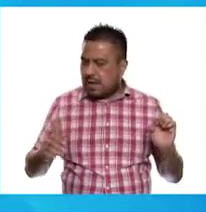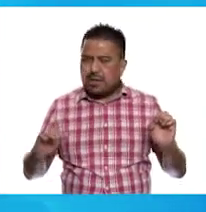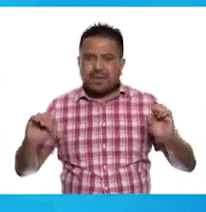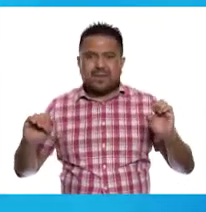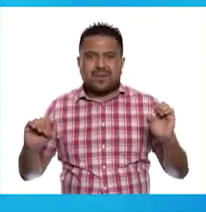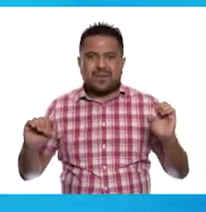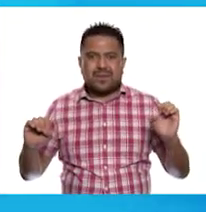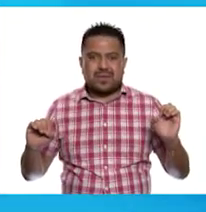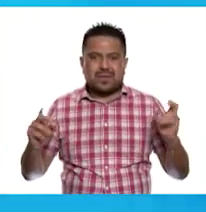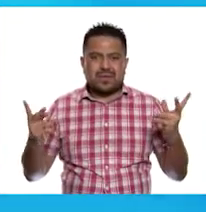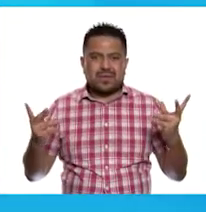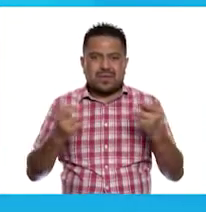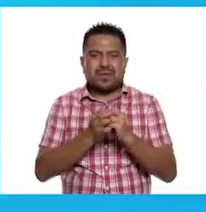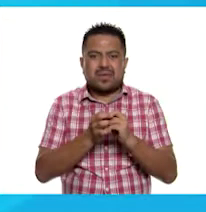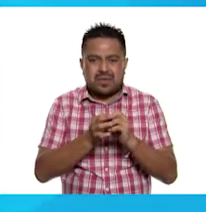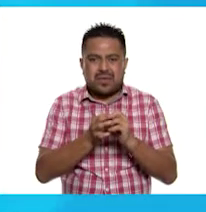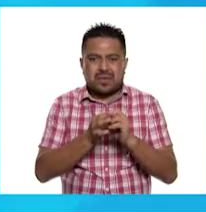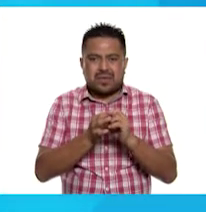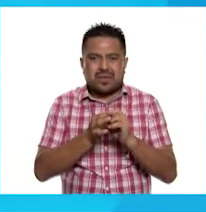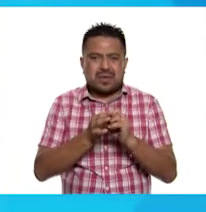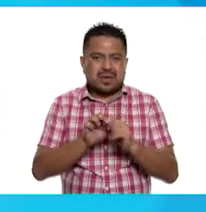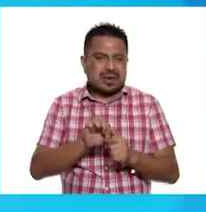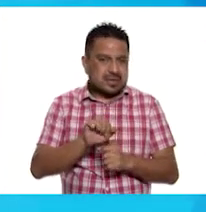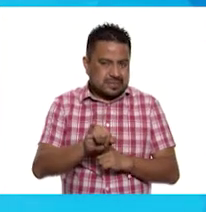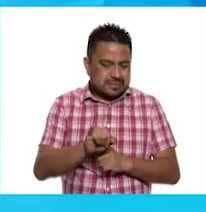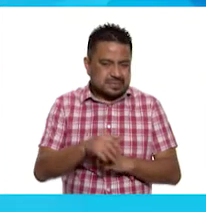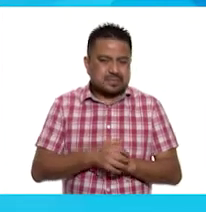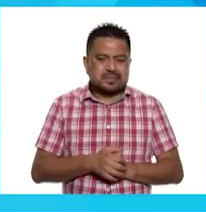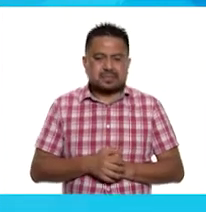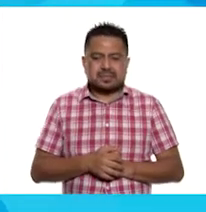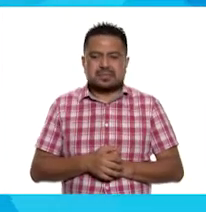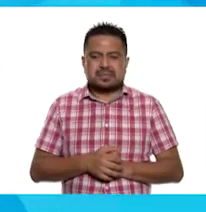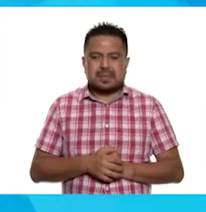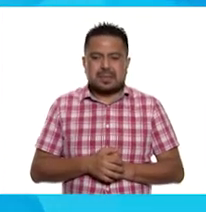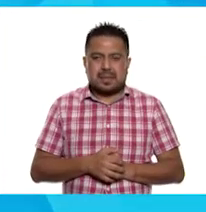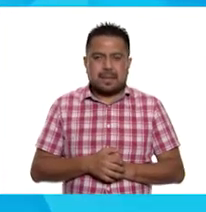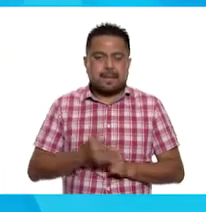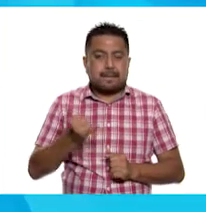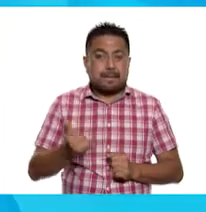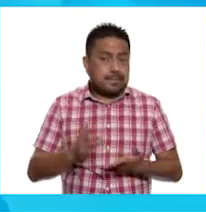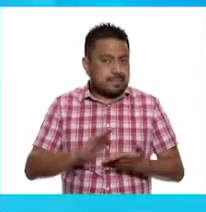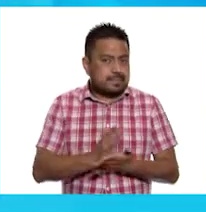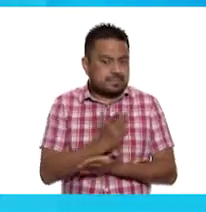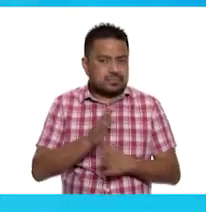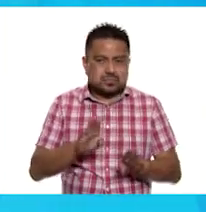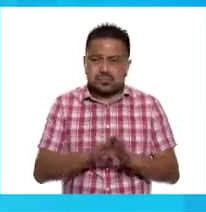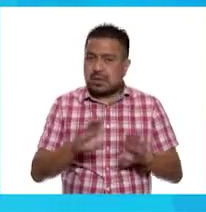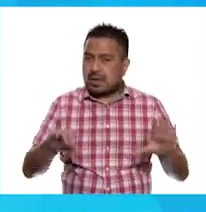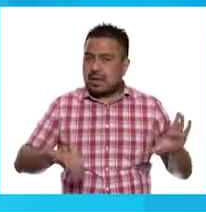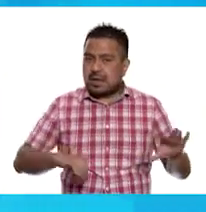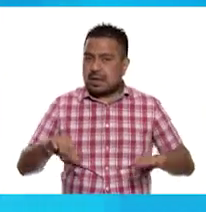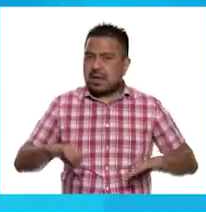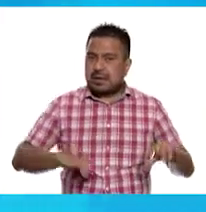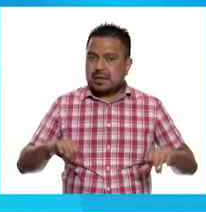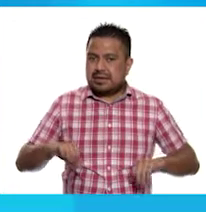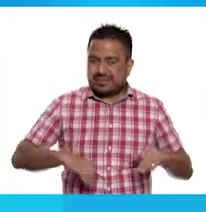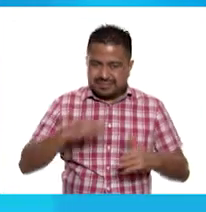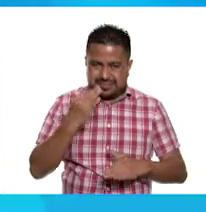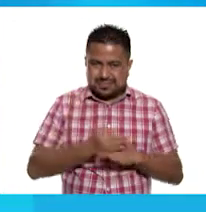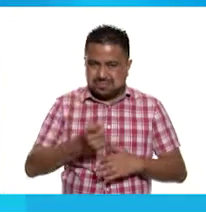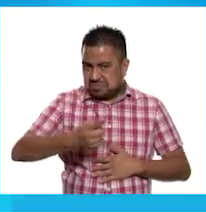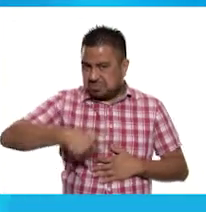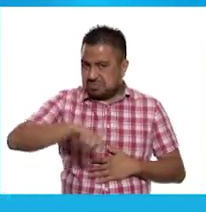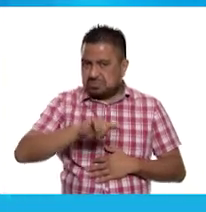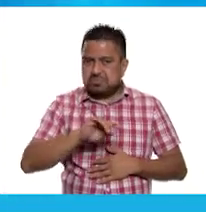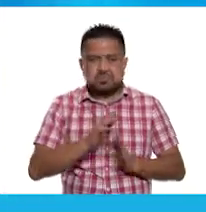con O. Muy bien. Excelente. Y como reto, niños y niñas, les